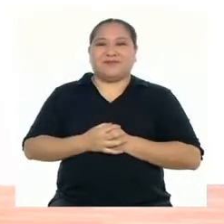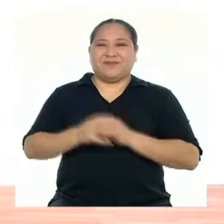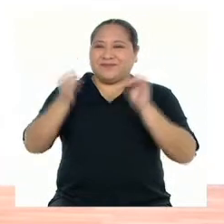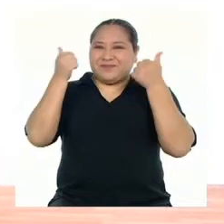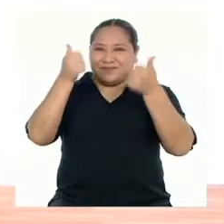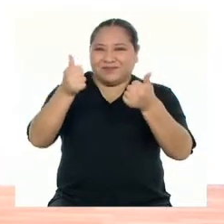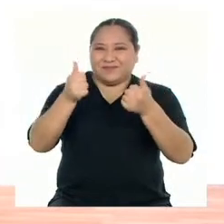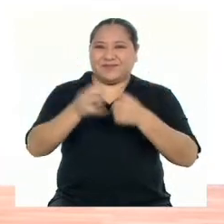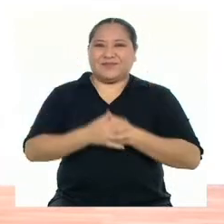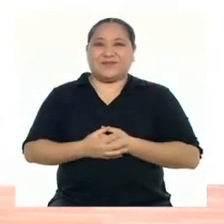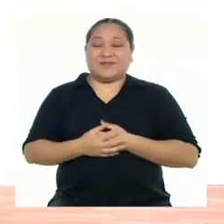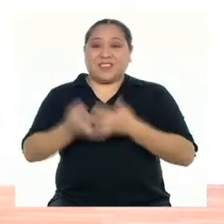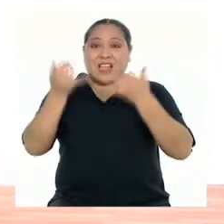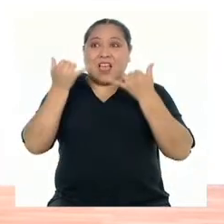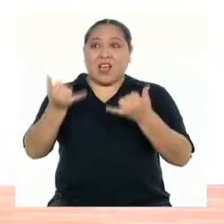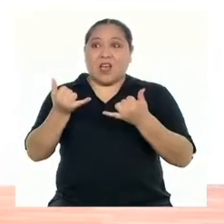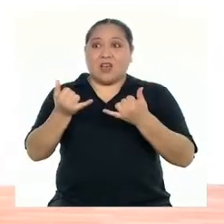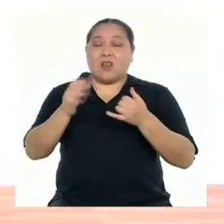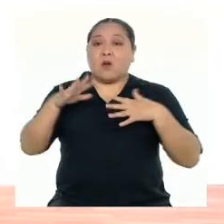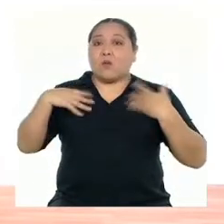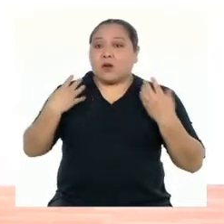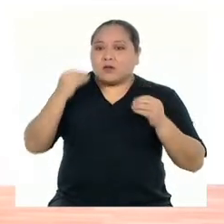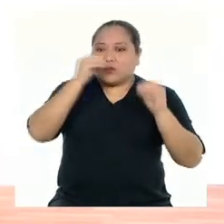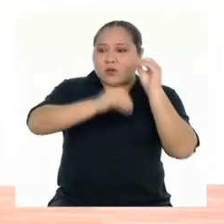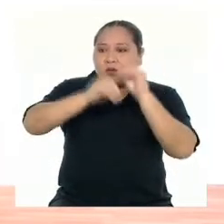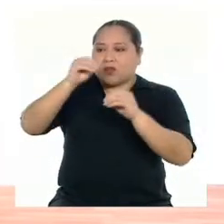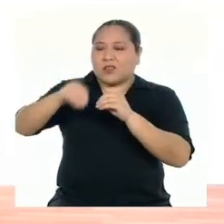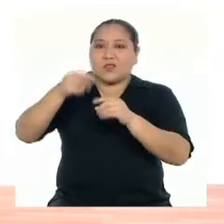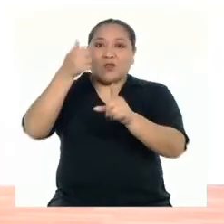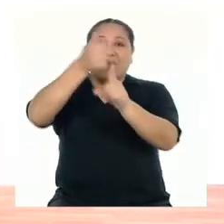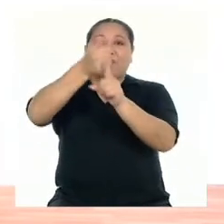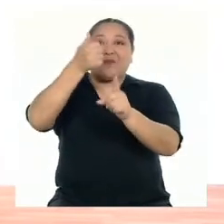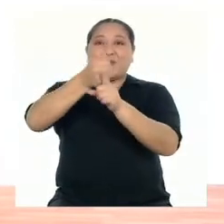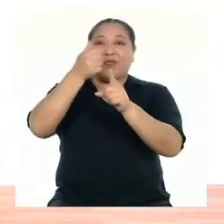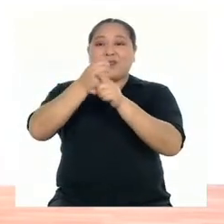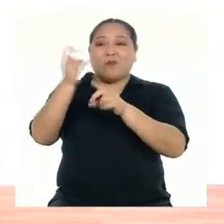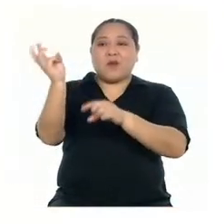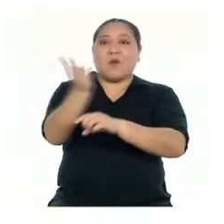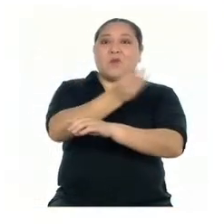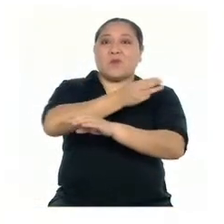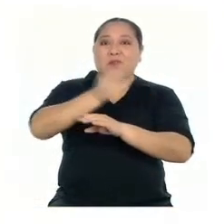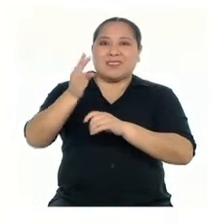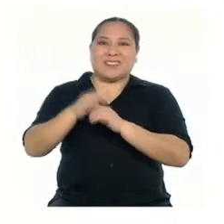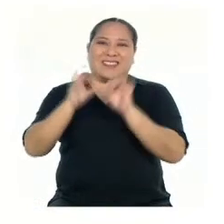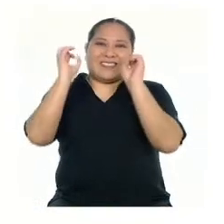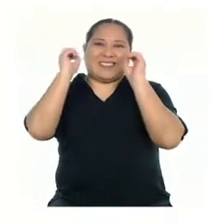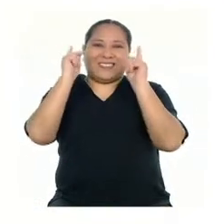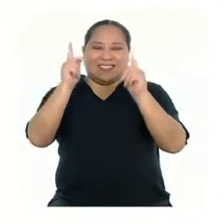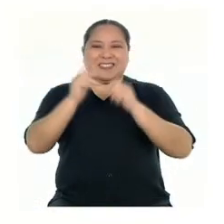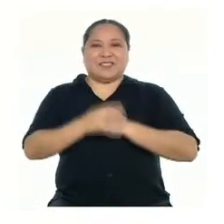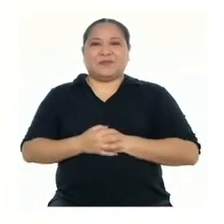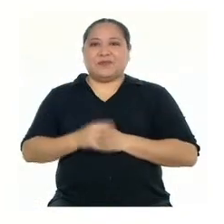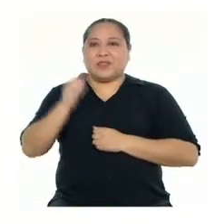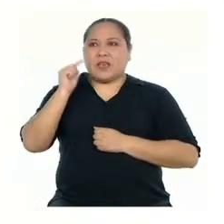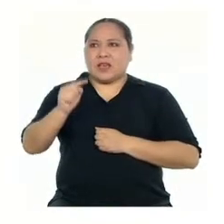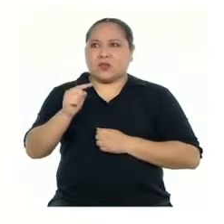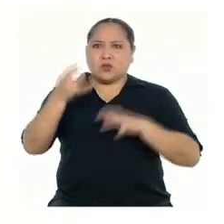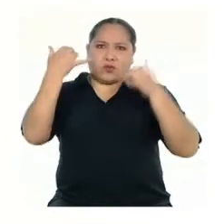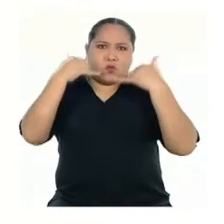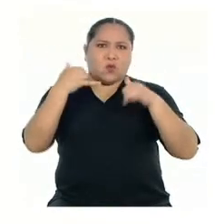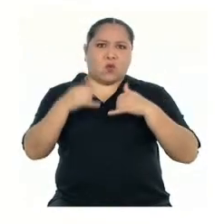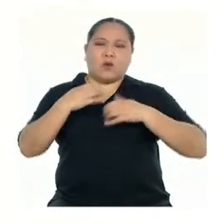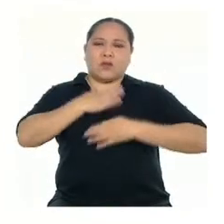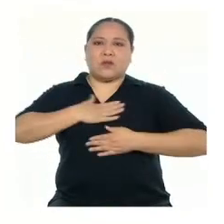Increíble. Ahora puedes componer tu propia composición rítmica. ¡Bien! Esto fue un juego